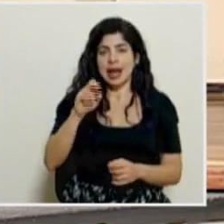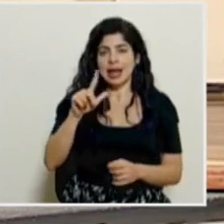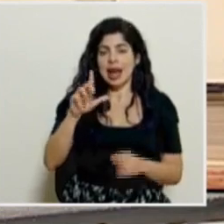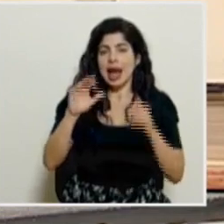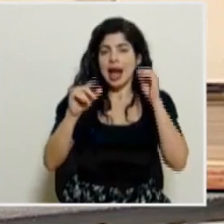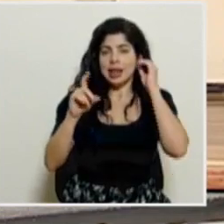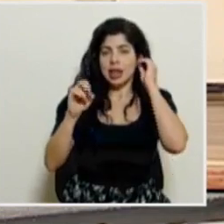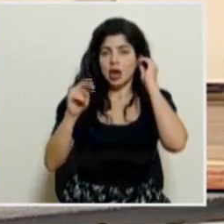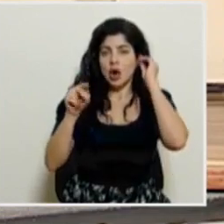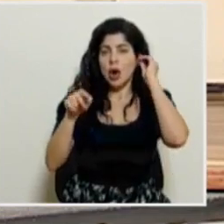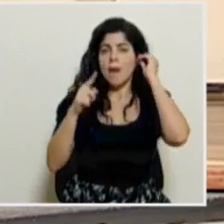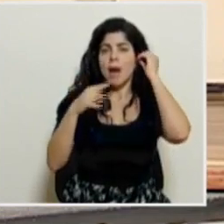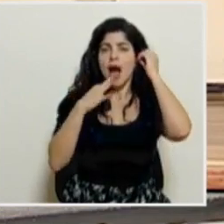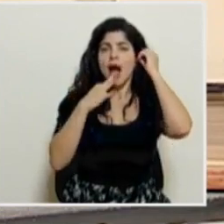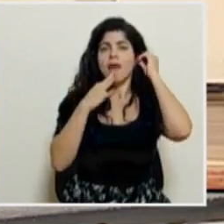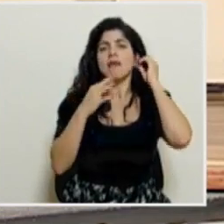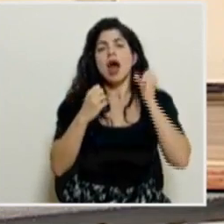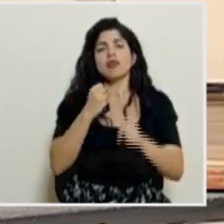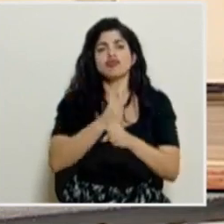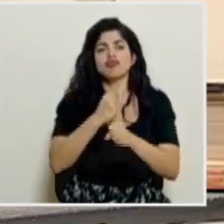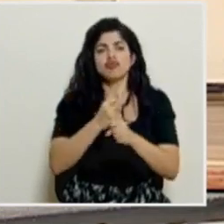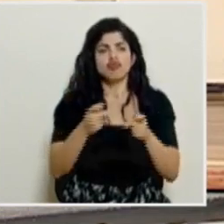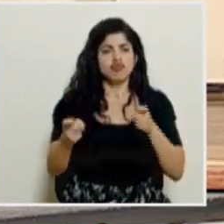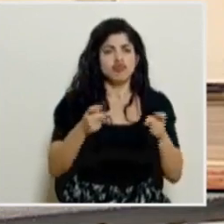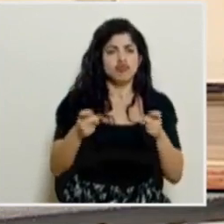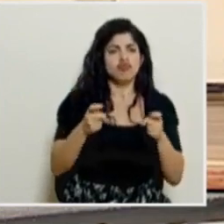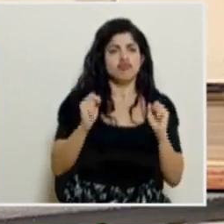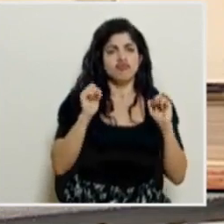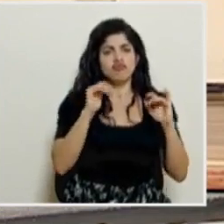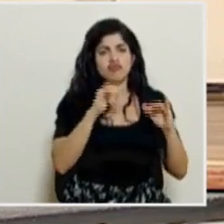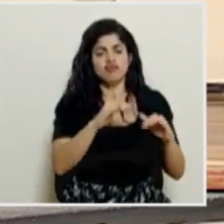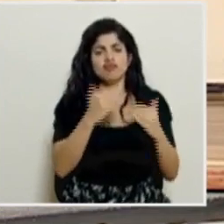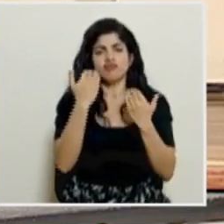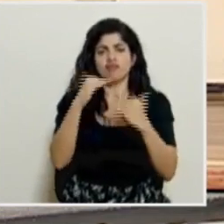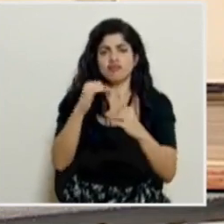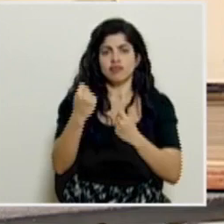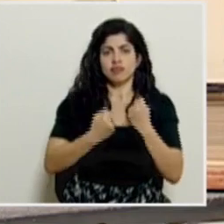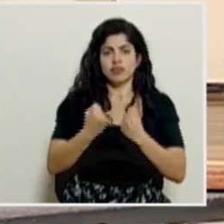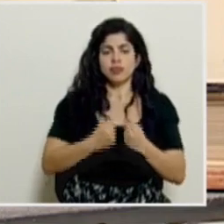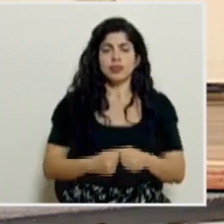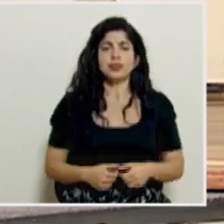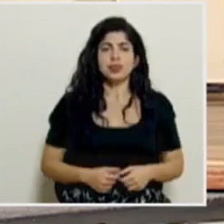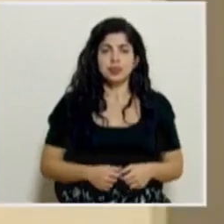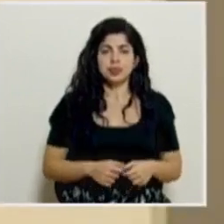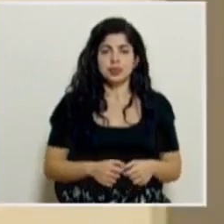Calderón, quien se va a referir sobre operativos para el control de aforo y restricción vehicular.